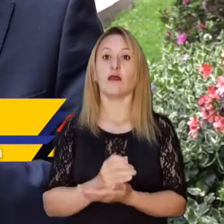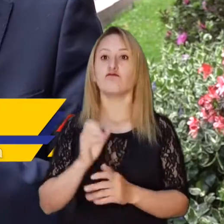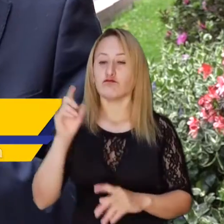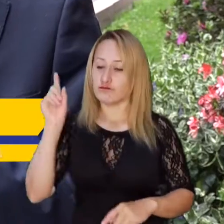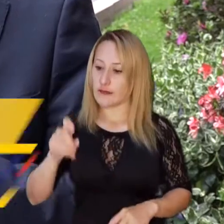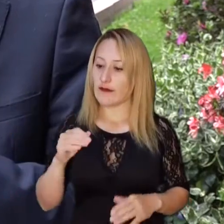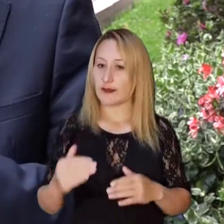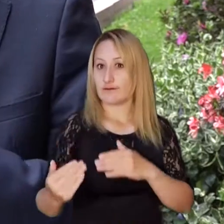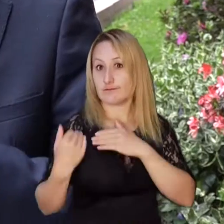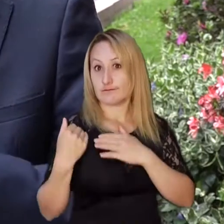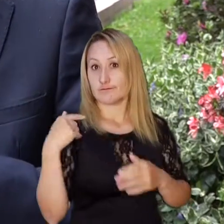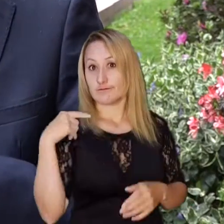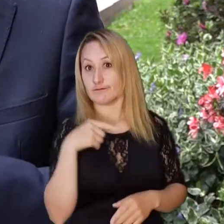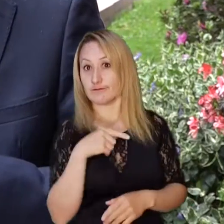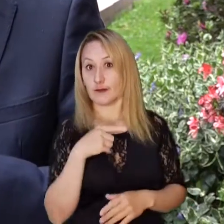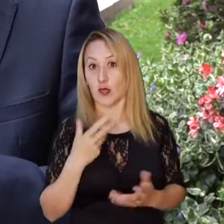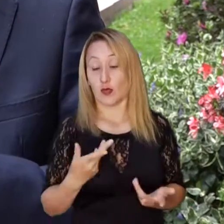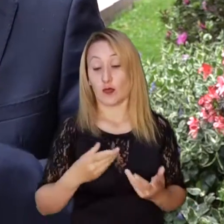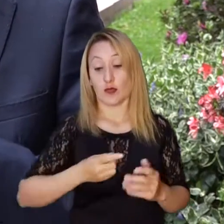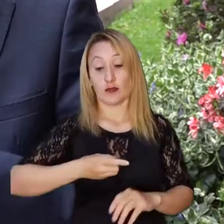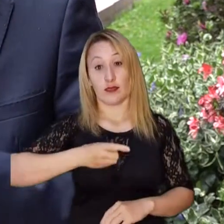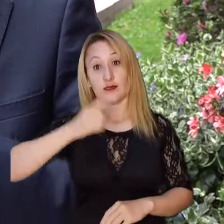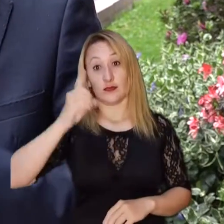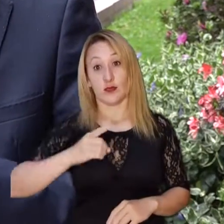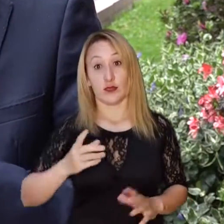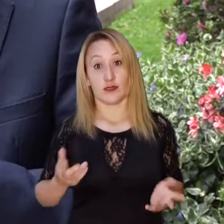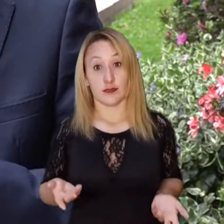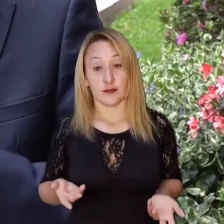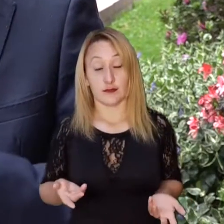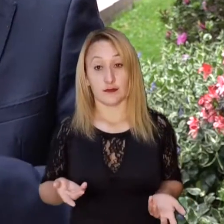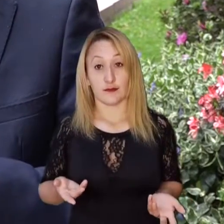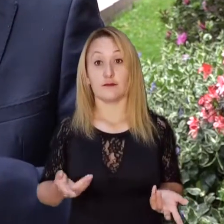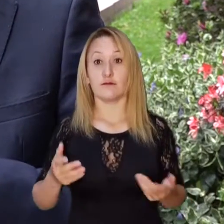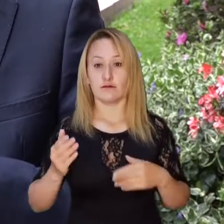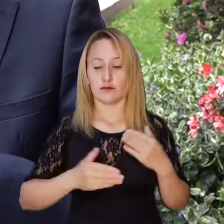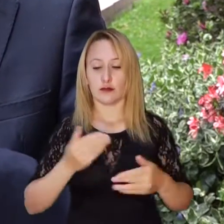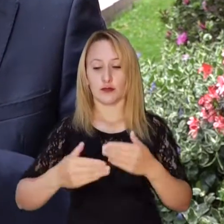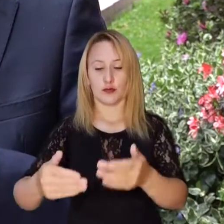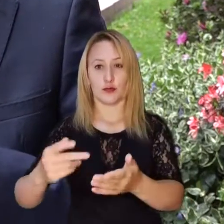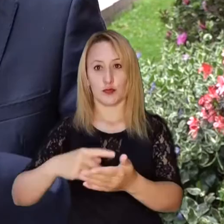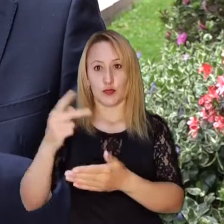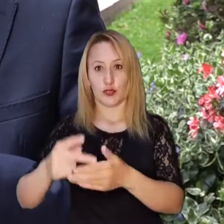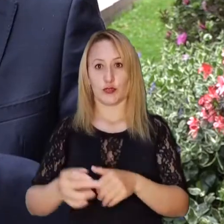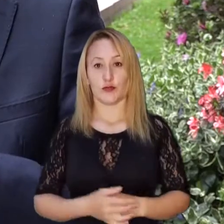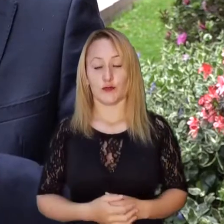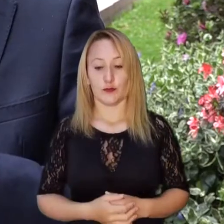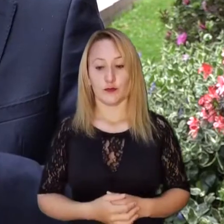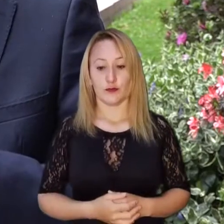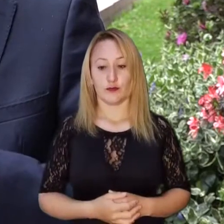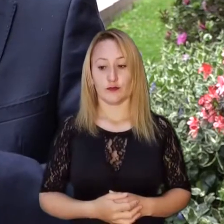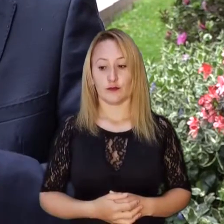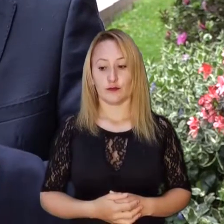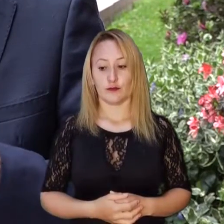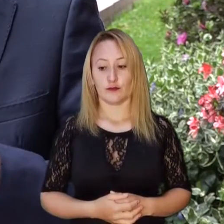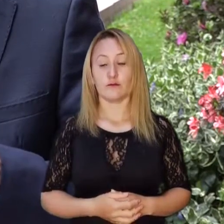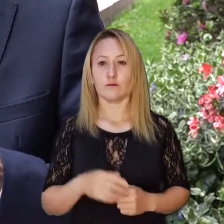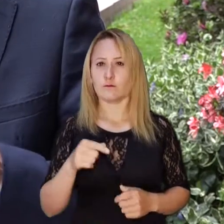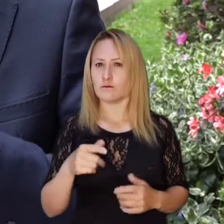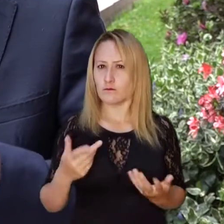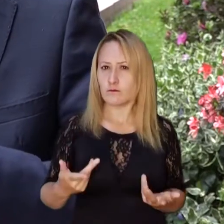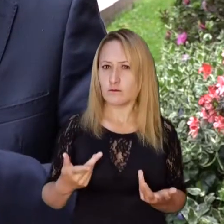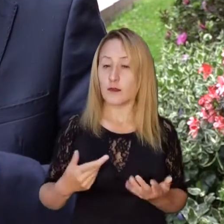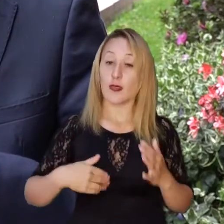sean llamados a responder por las decisiones que se tomaron en el desarrollo de este proyecto. El fallo